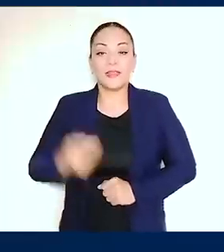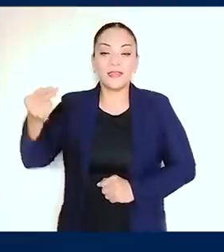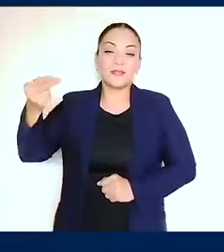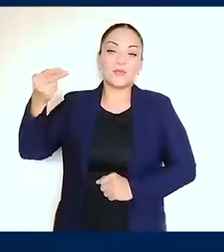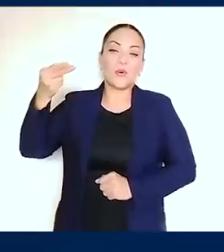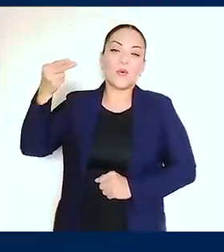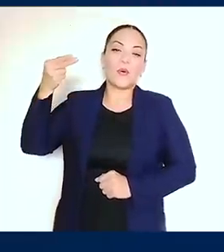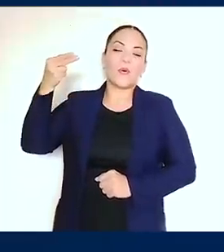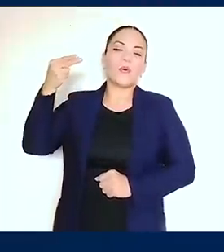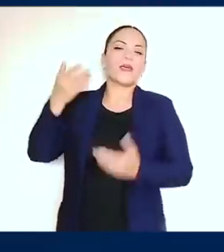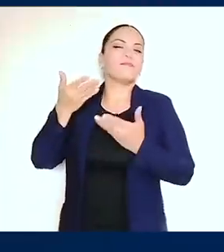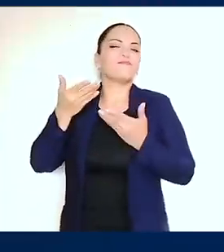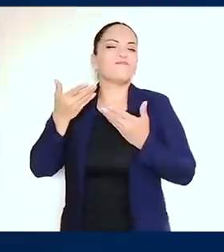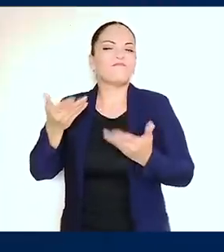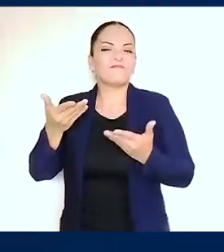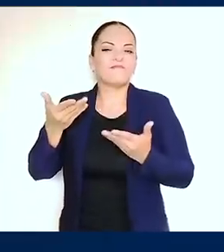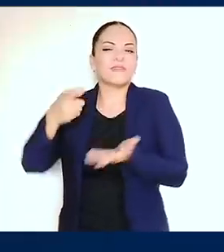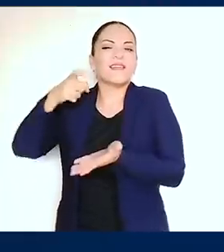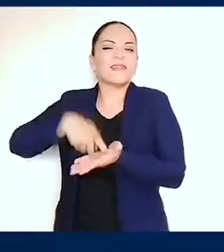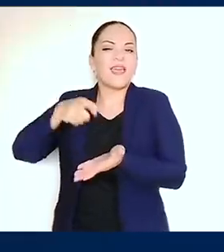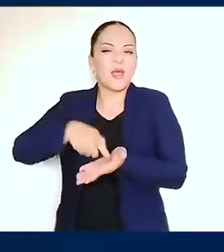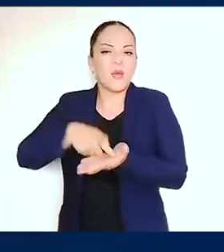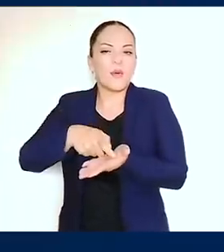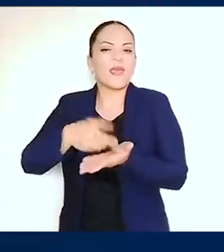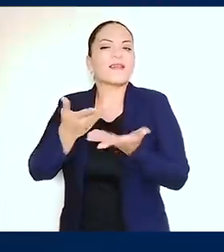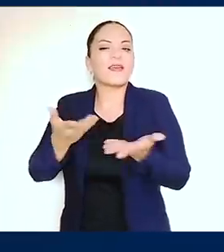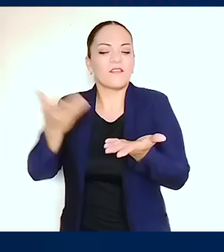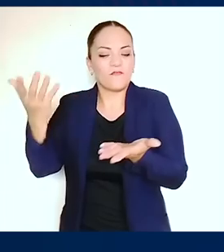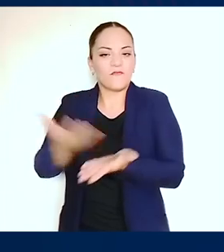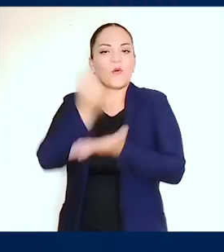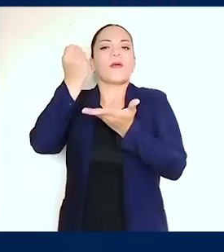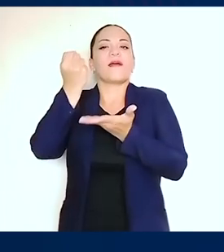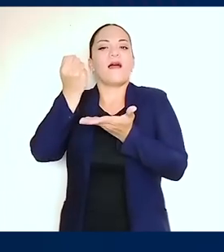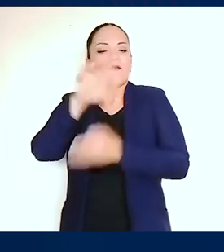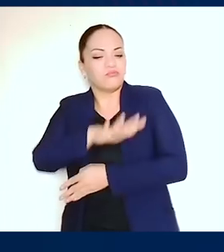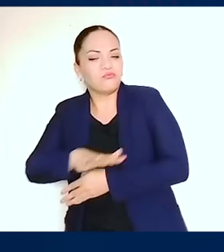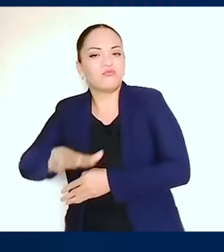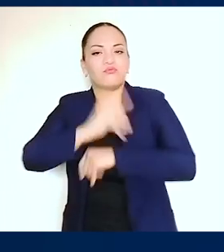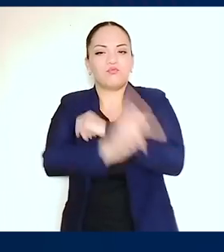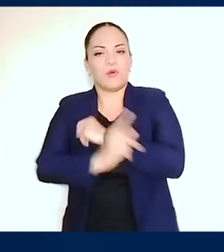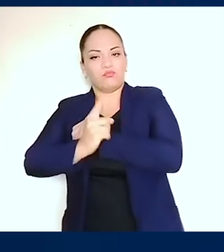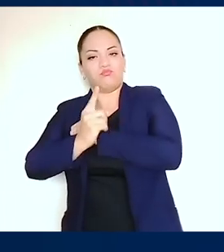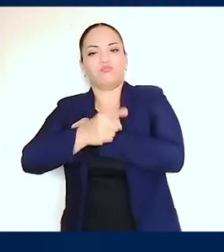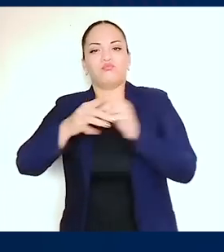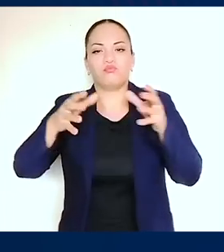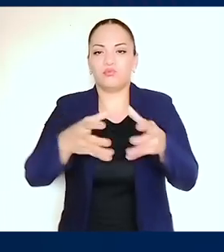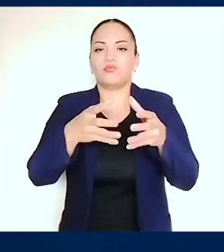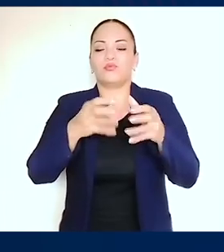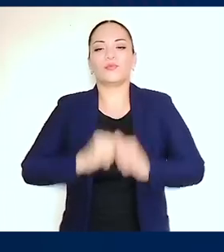histórica, que es recuperar nuestra soberanía en el puerto de APM,